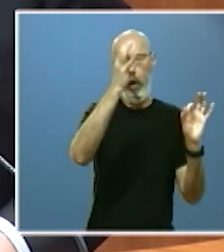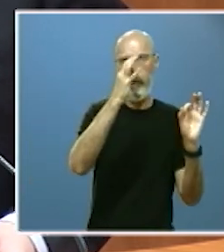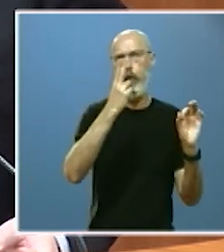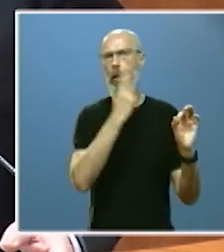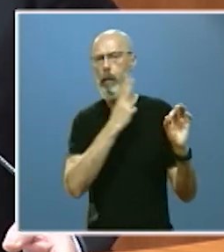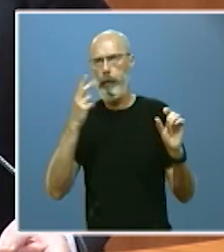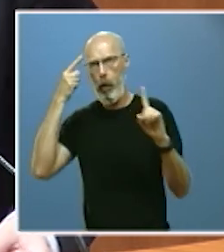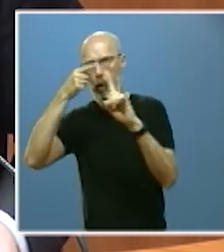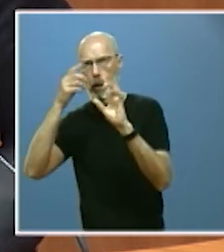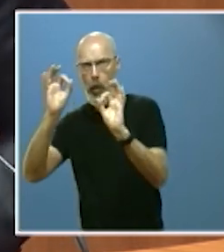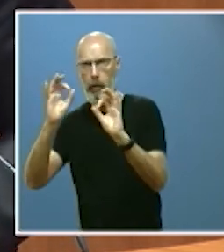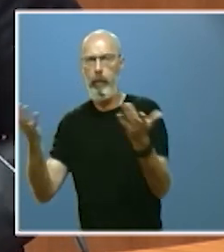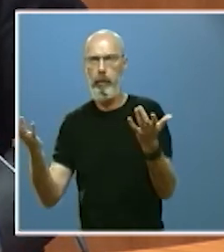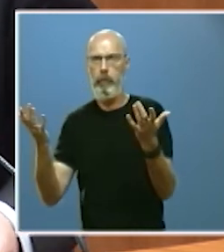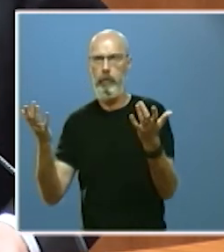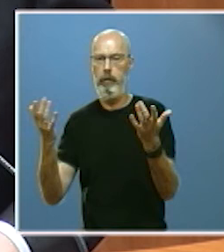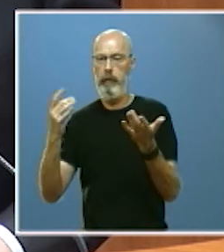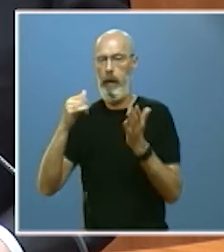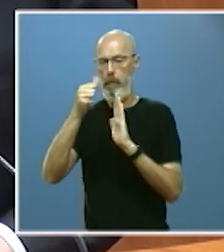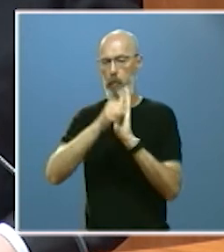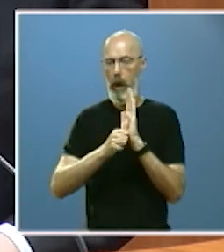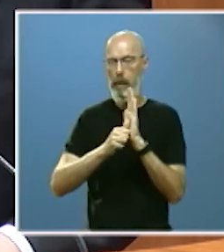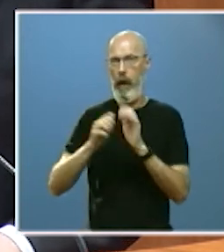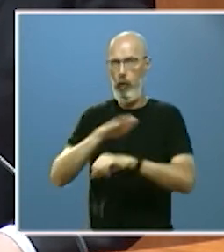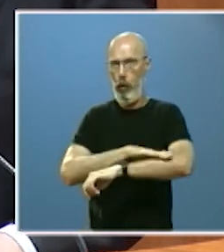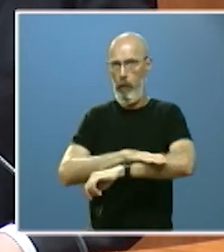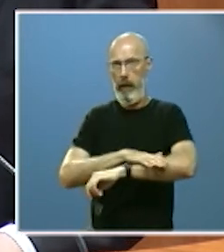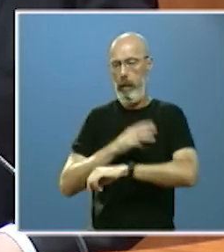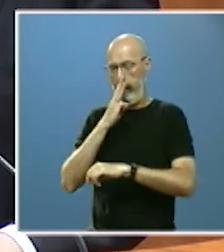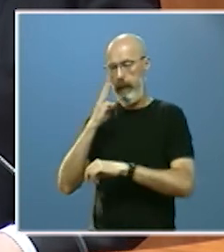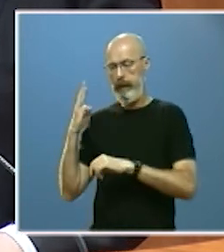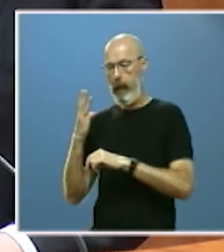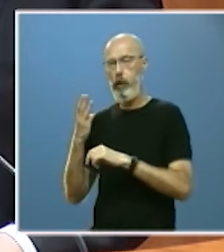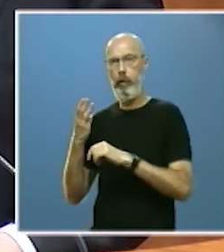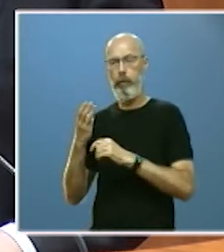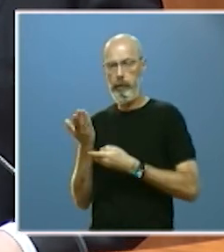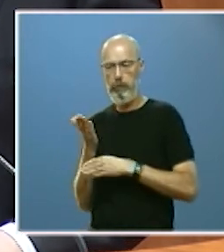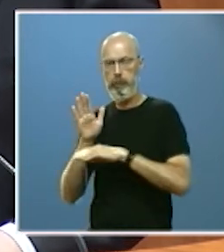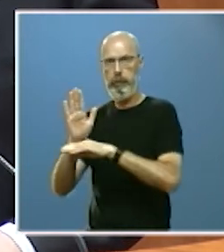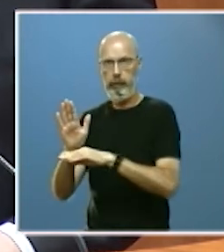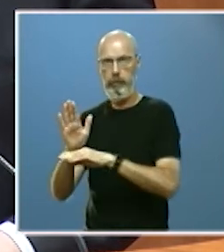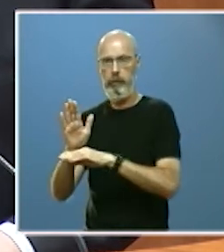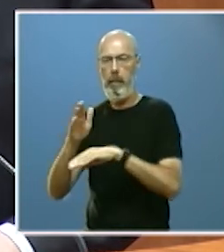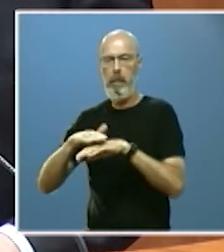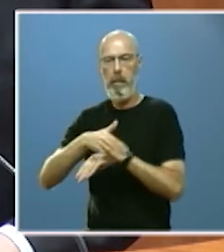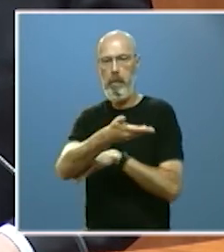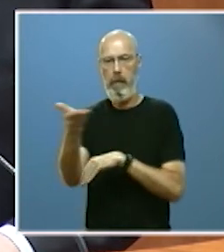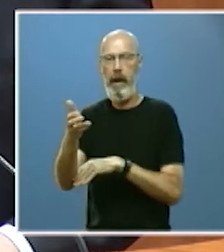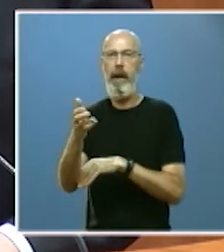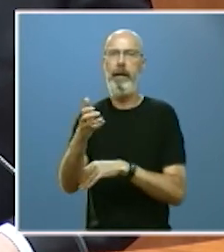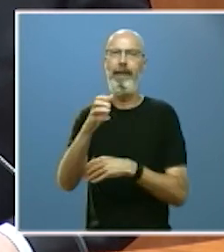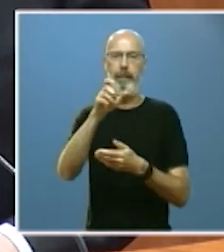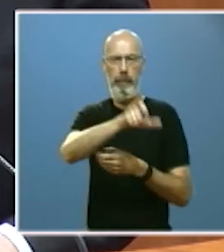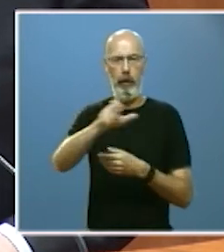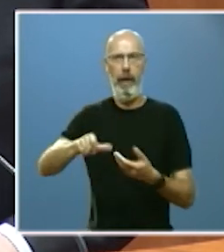del programa de gobierno que hace tres años ofrecimos a los castellanos y leoneses a los castellanos y a los leoneses